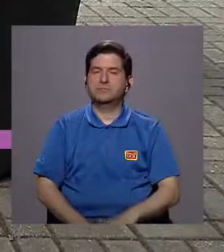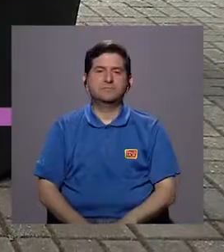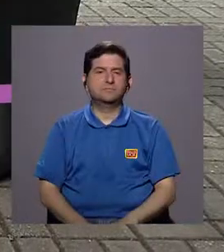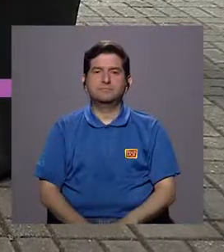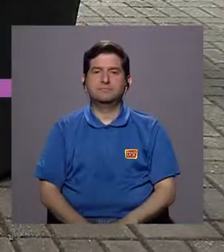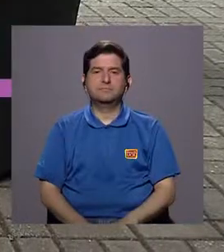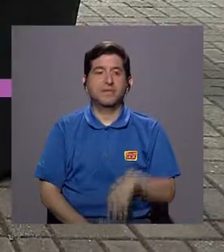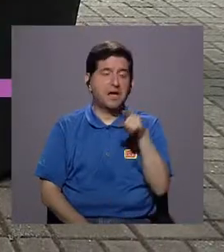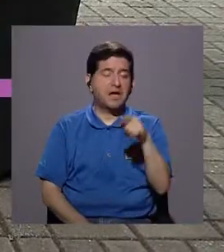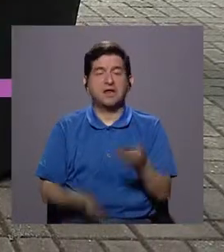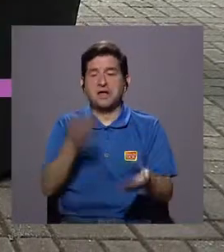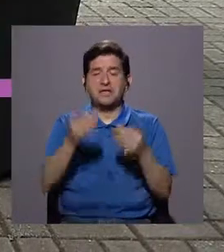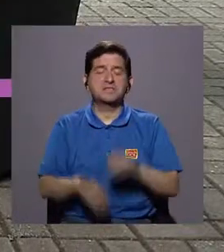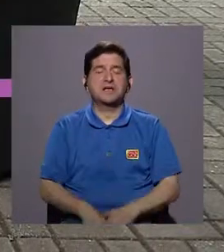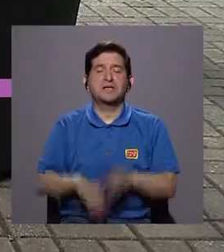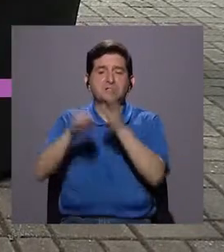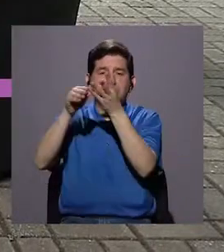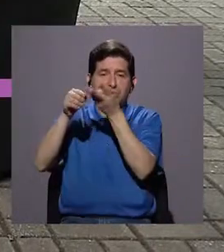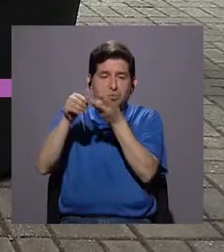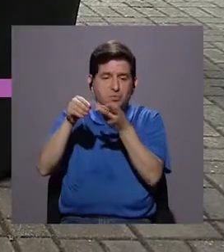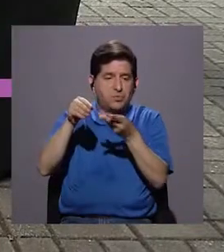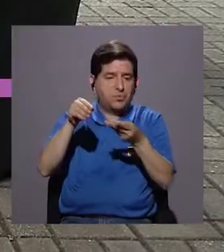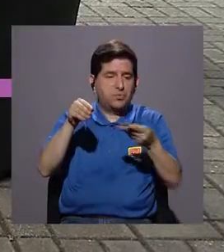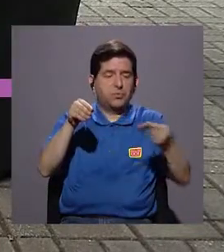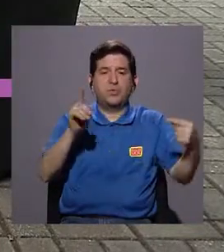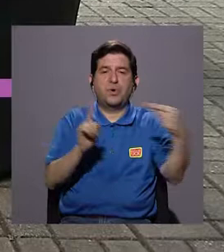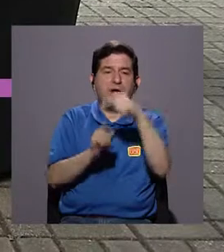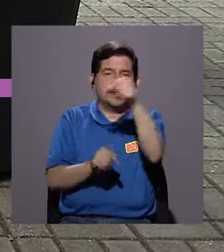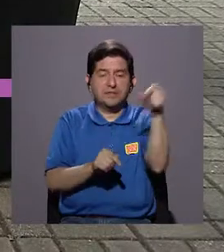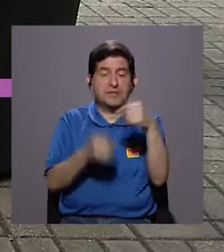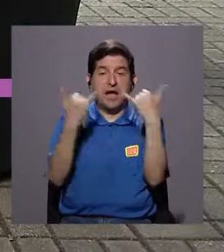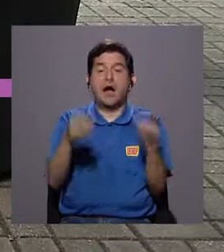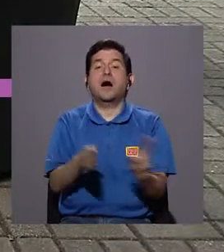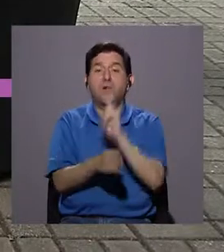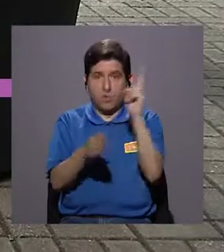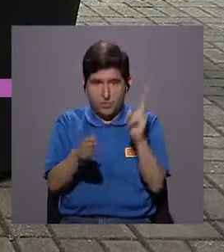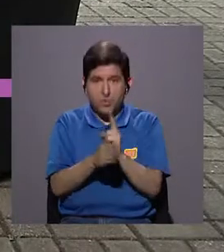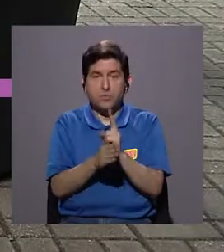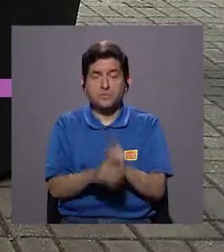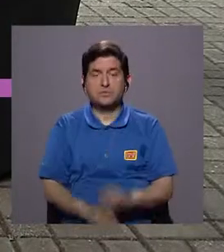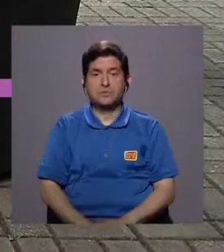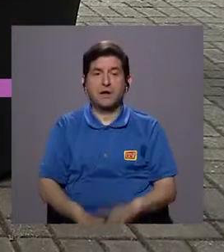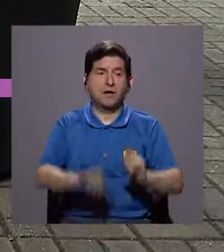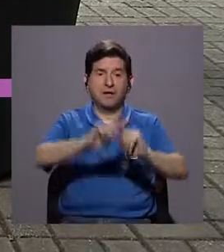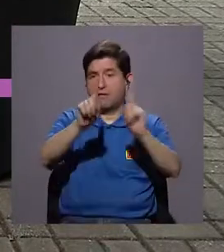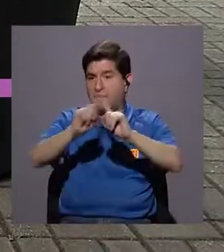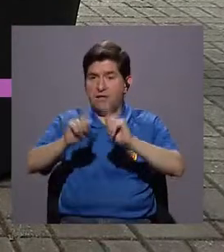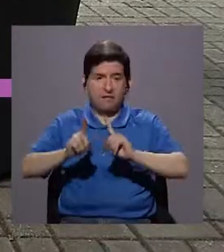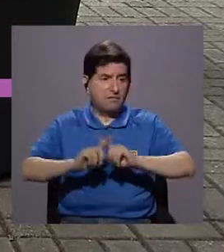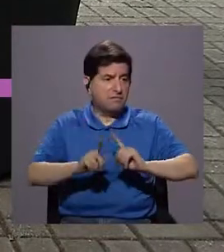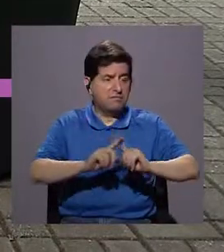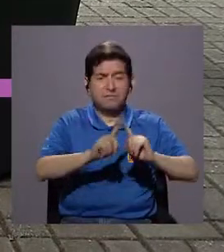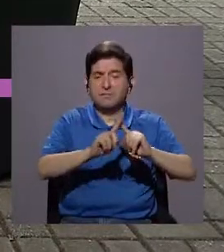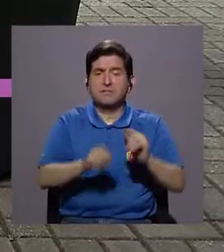sino que realmente estaba escurriendo. Y la podríamos utilizar en otras